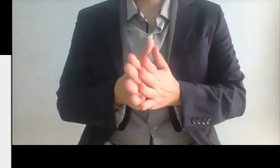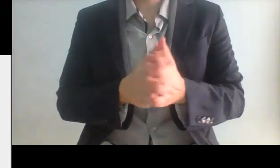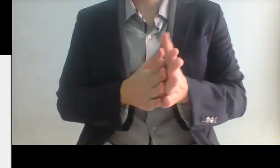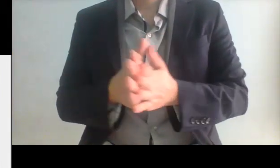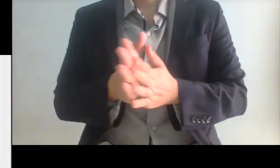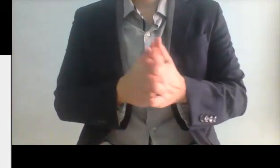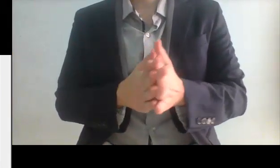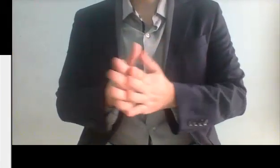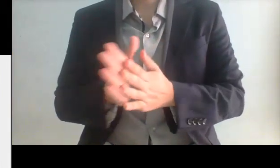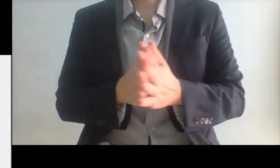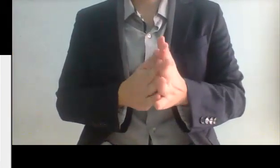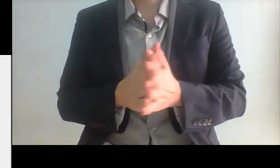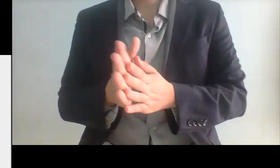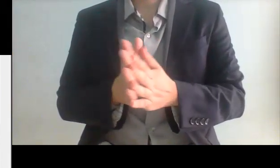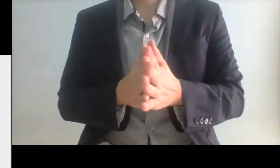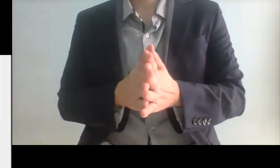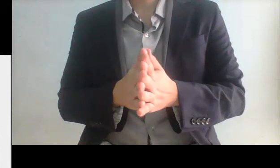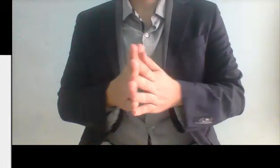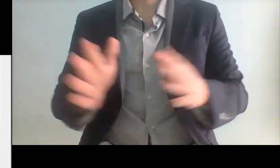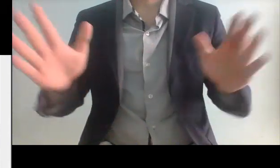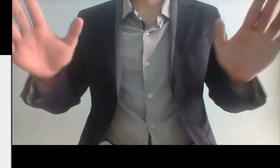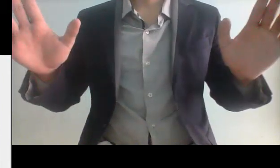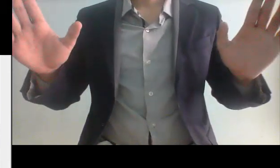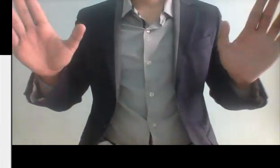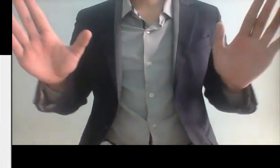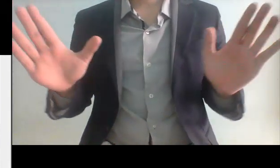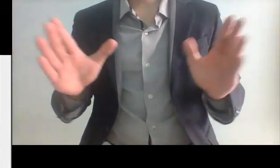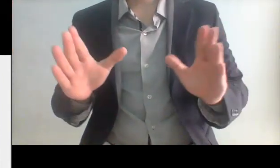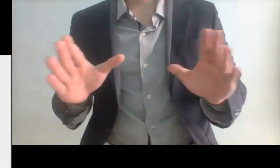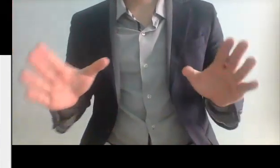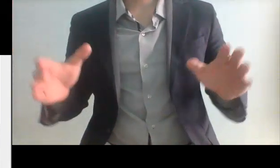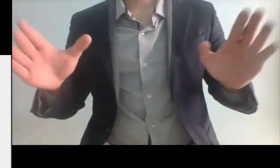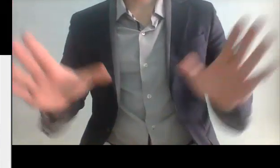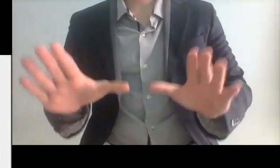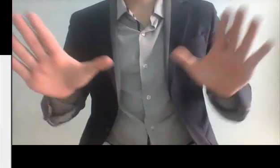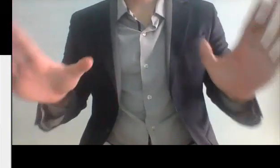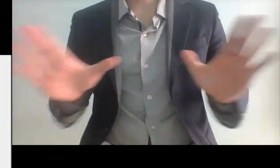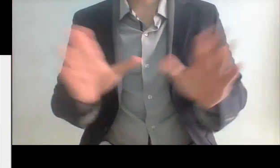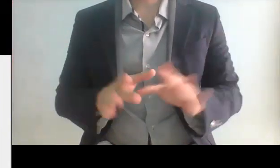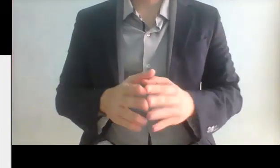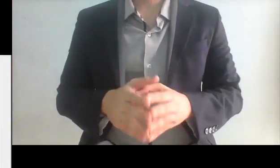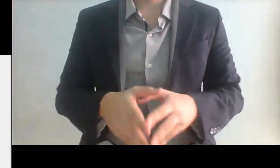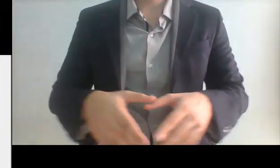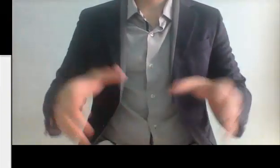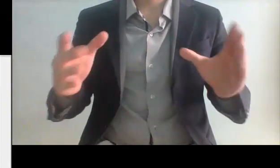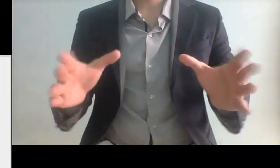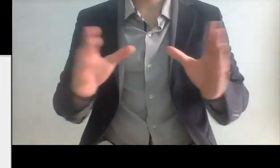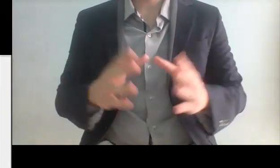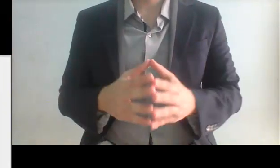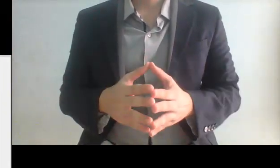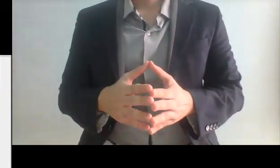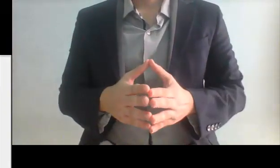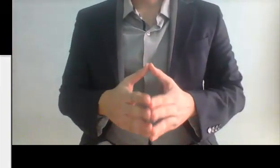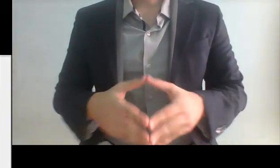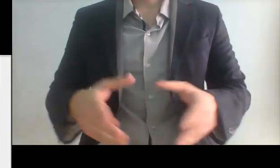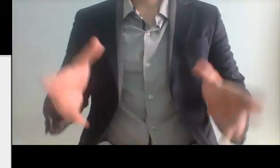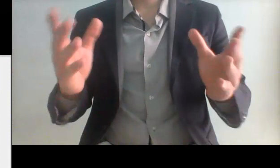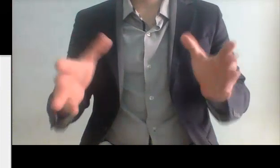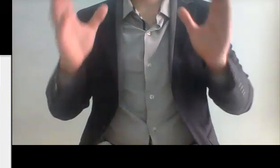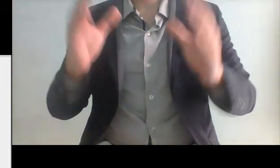que dijo Duarte en su tiempo cuando dijo yo me retiro del cargo pido permiso en este momento para enfrentar la